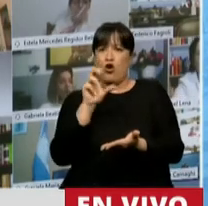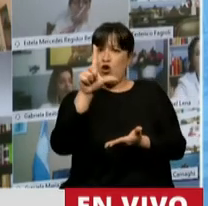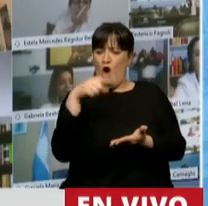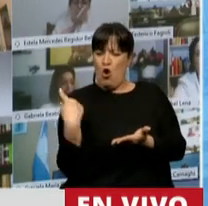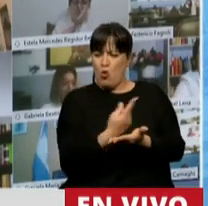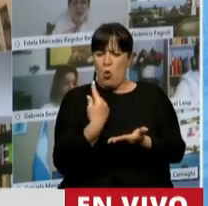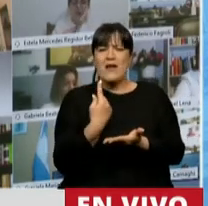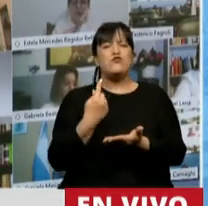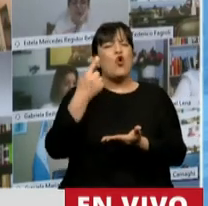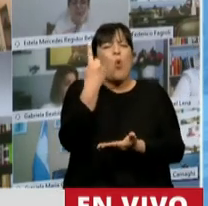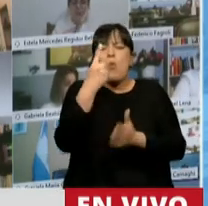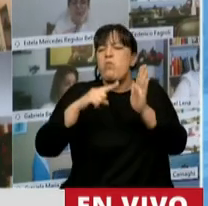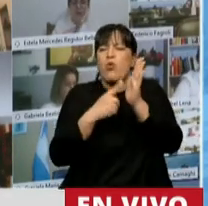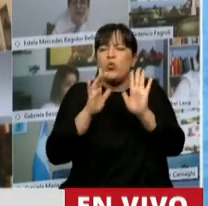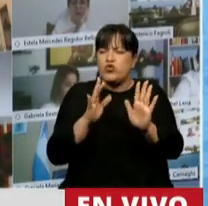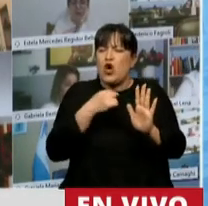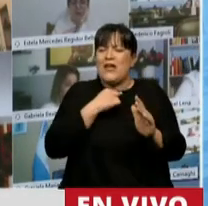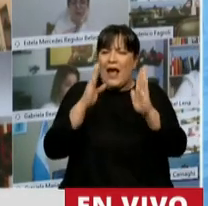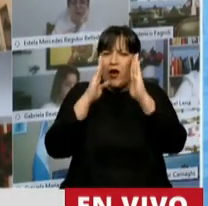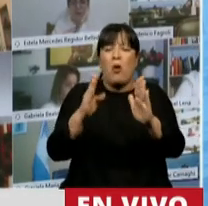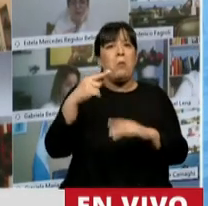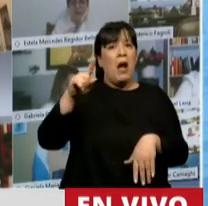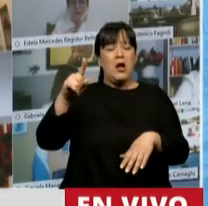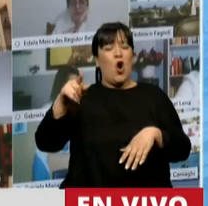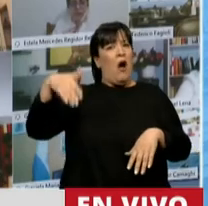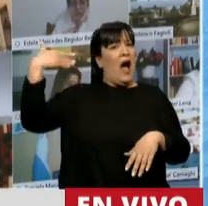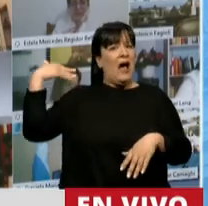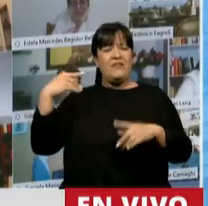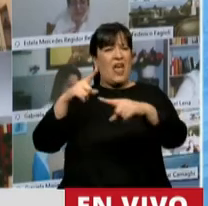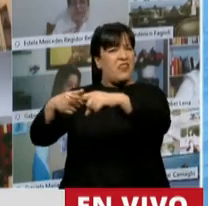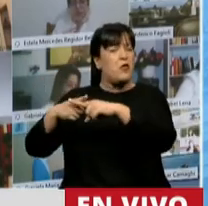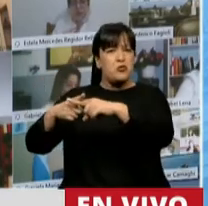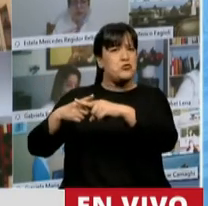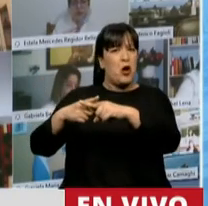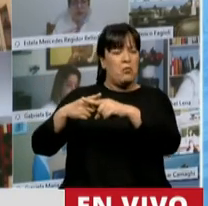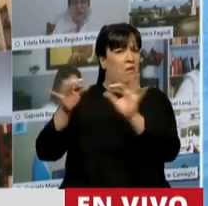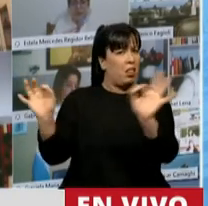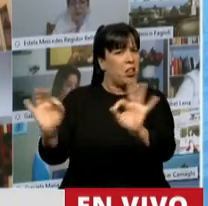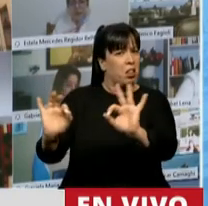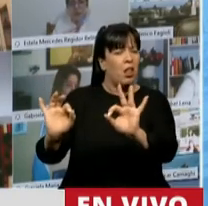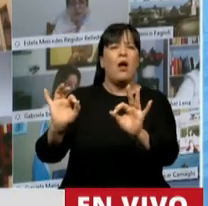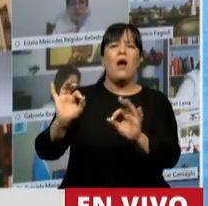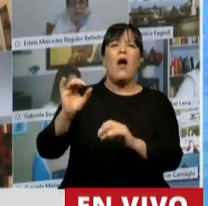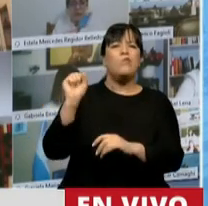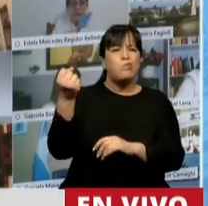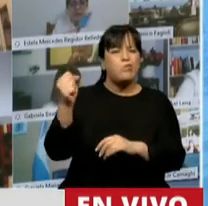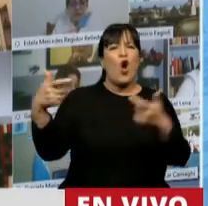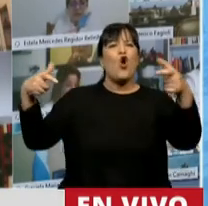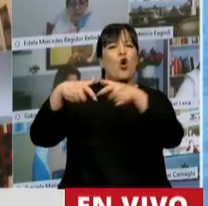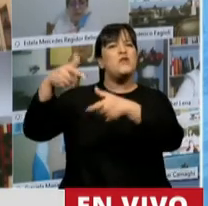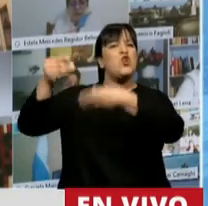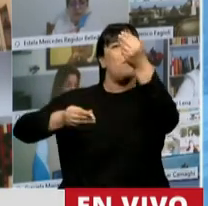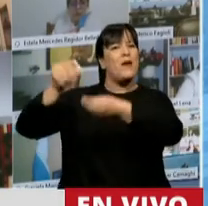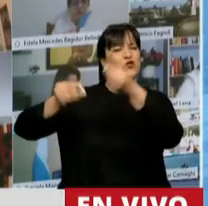a un punto que no ha tenido relevancia en la discusión cuando estuvimos en la Comisión de